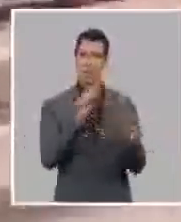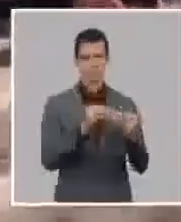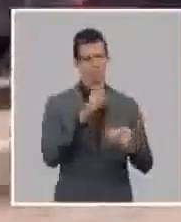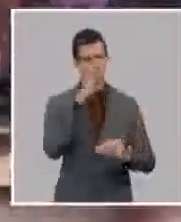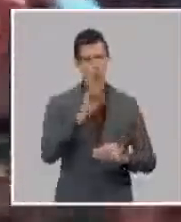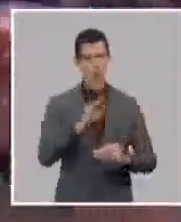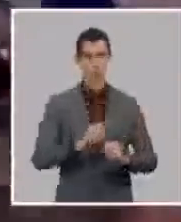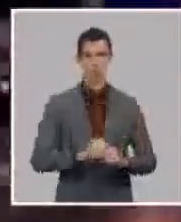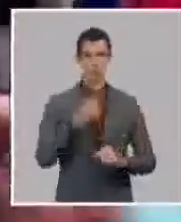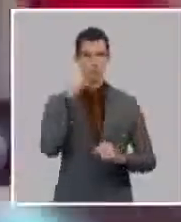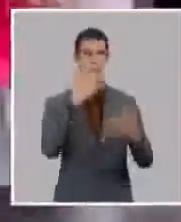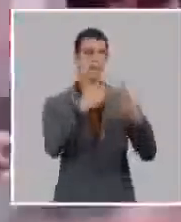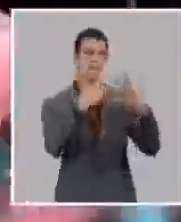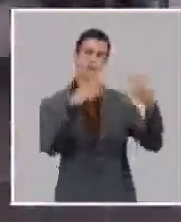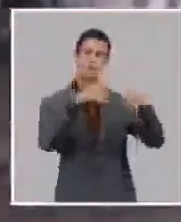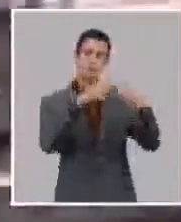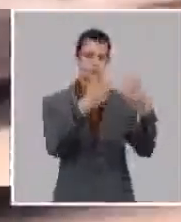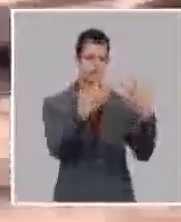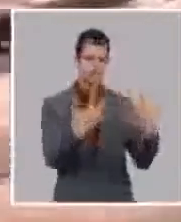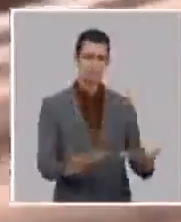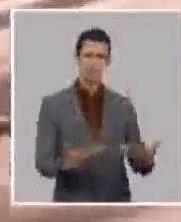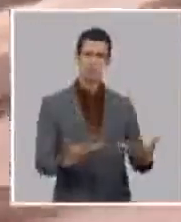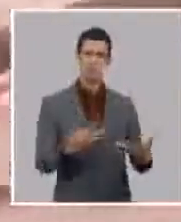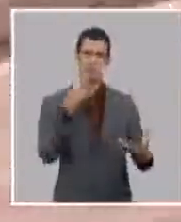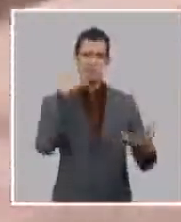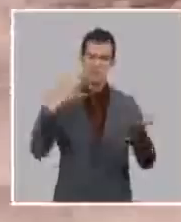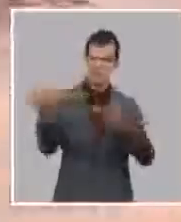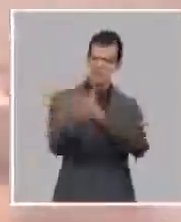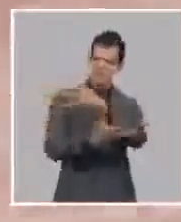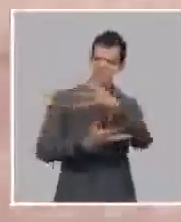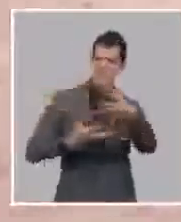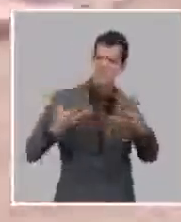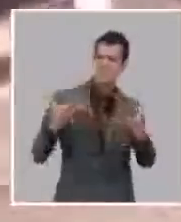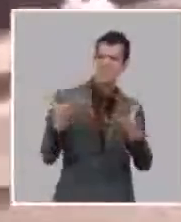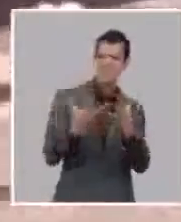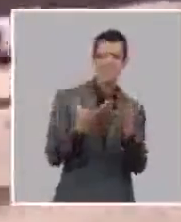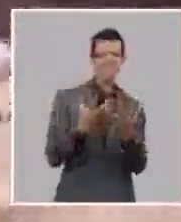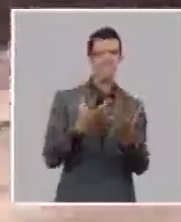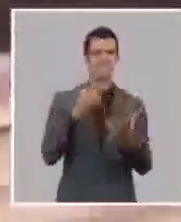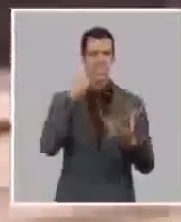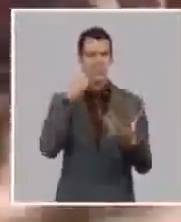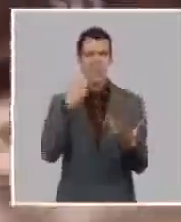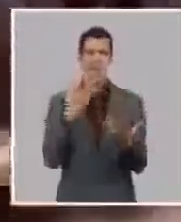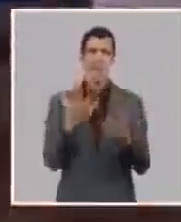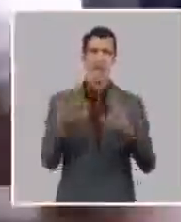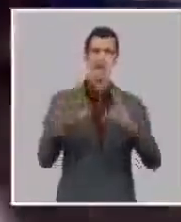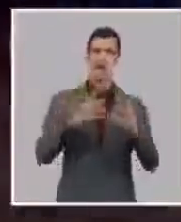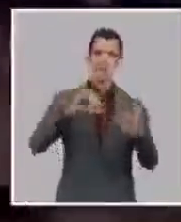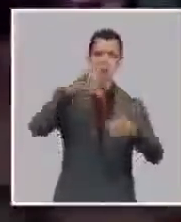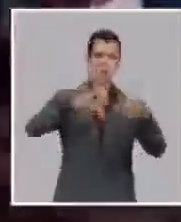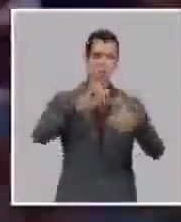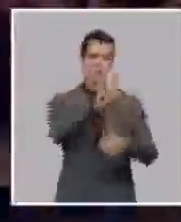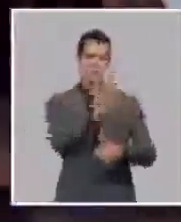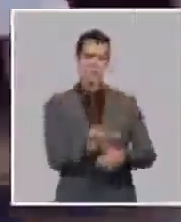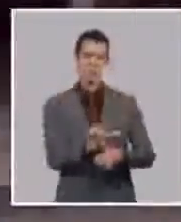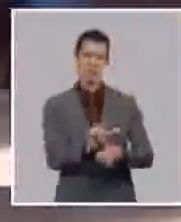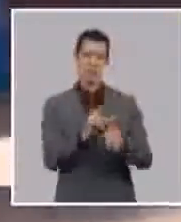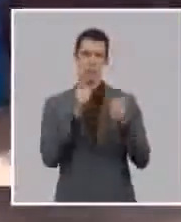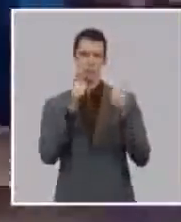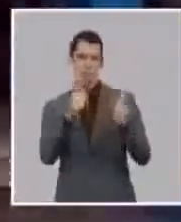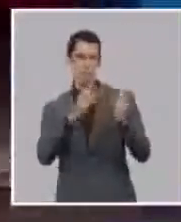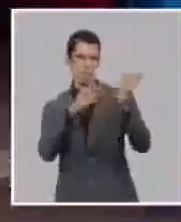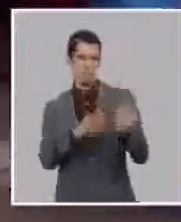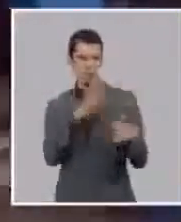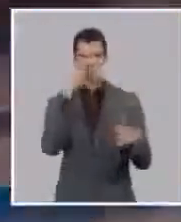miren los cristales rotos miren el desorden el comportamiento cívico esas son manifestaciones